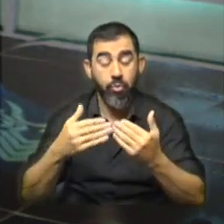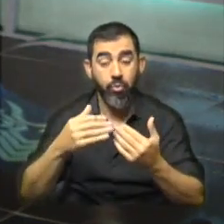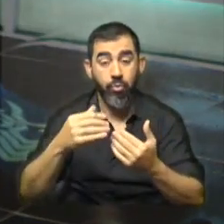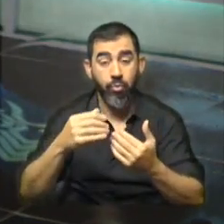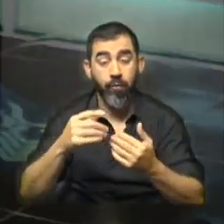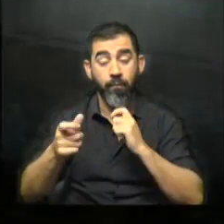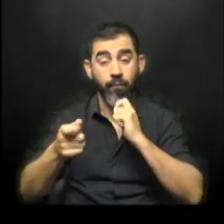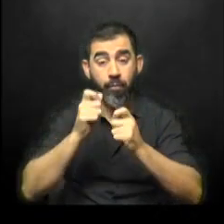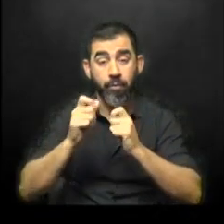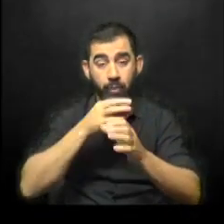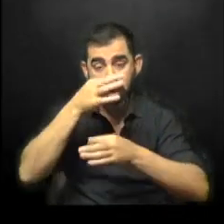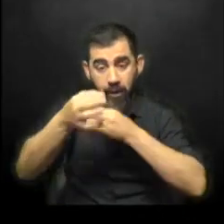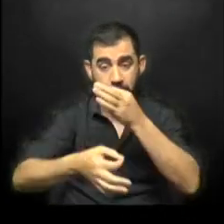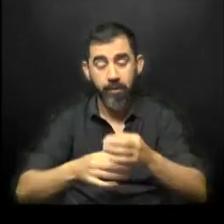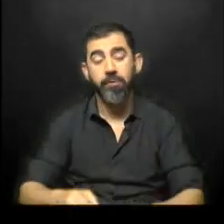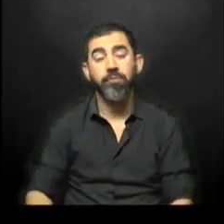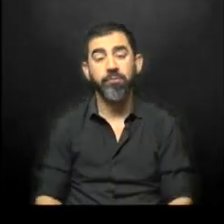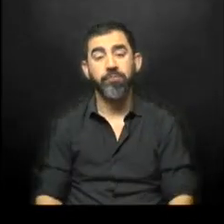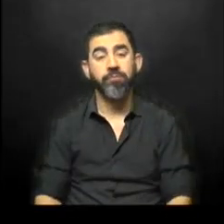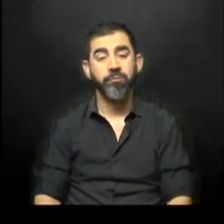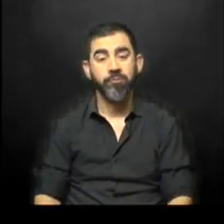Noticias justamente explicaba la situación.